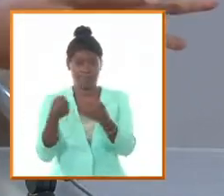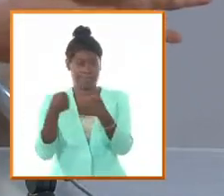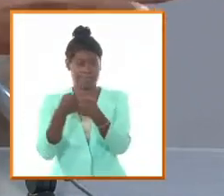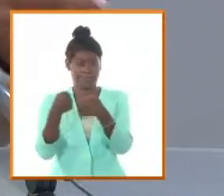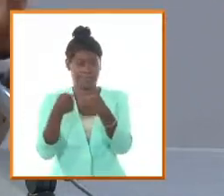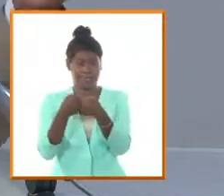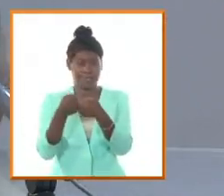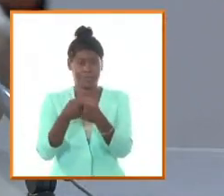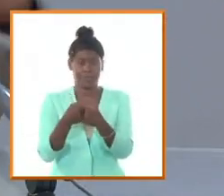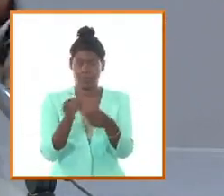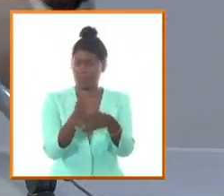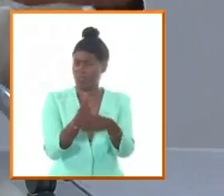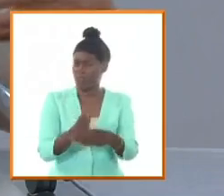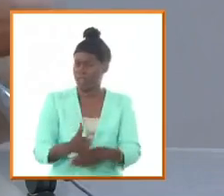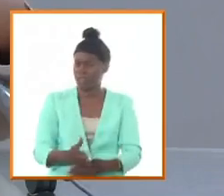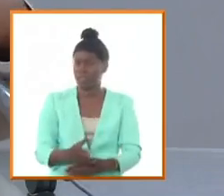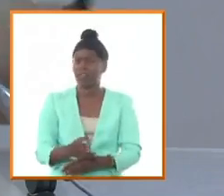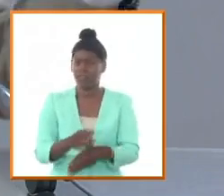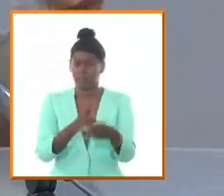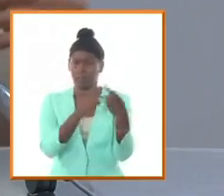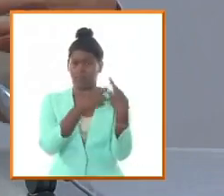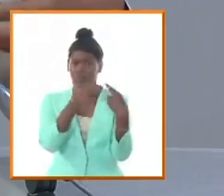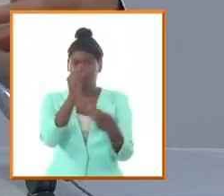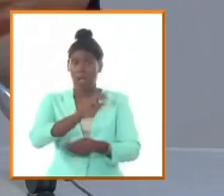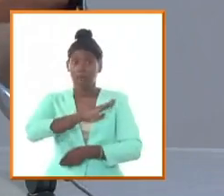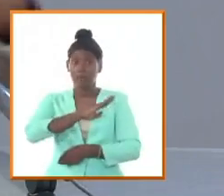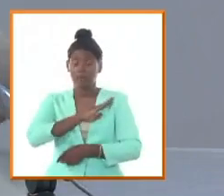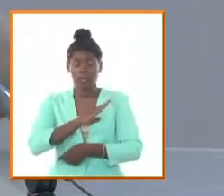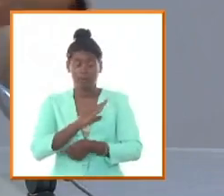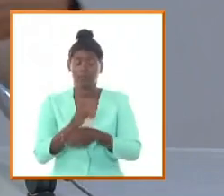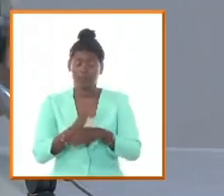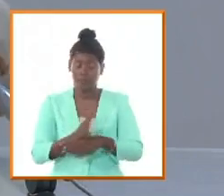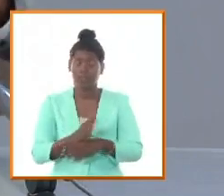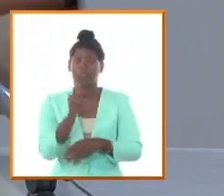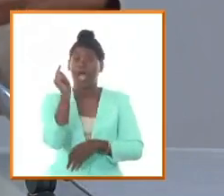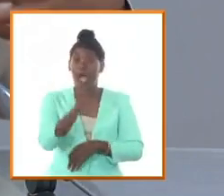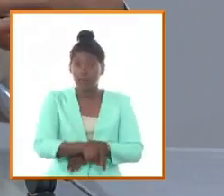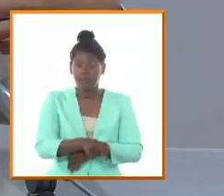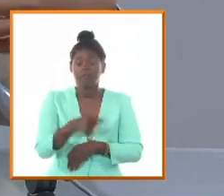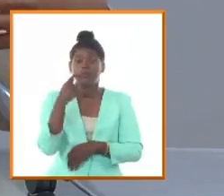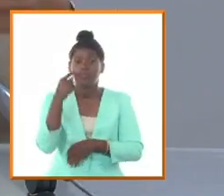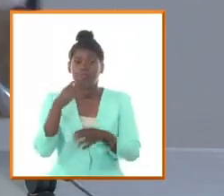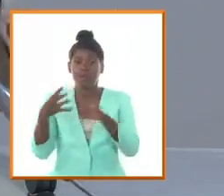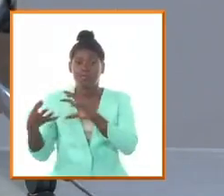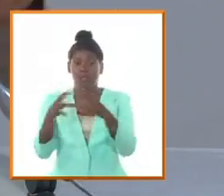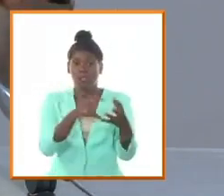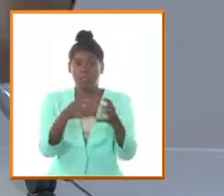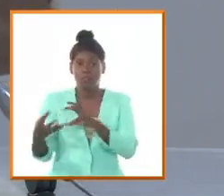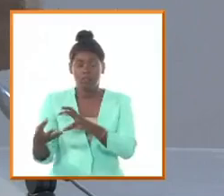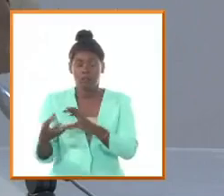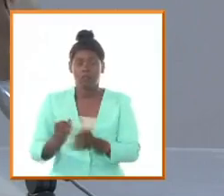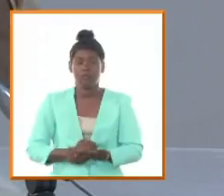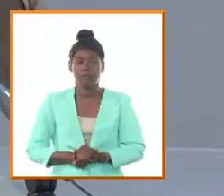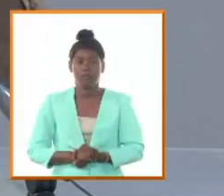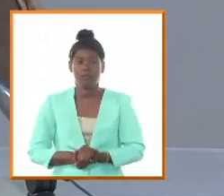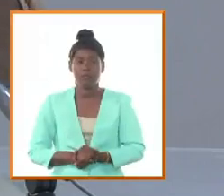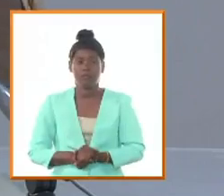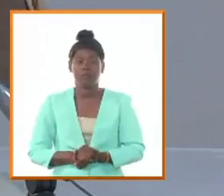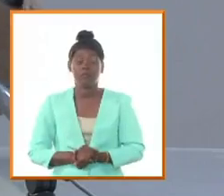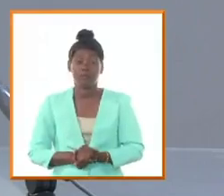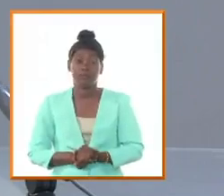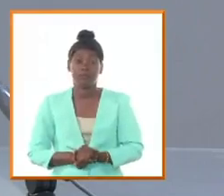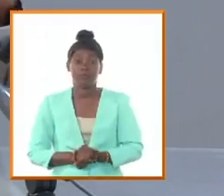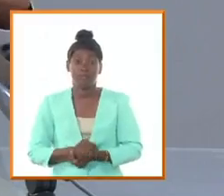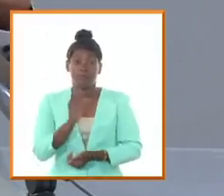García Vicente García hay tensiones Máximo Gómez hay tensiones que se dan en ambos frentes y en el medio de ellos está